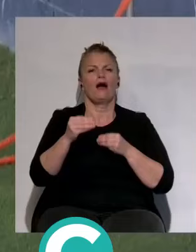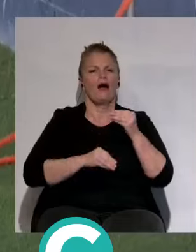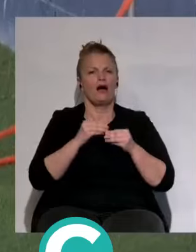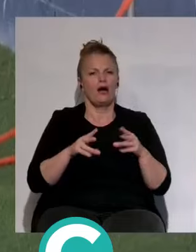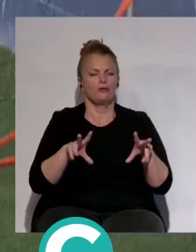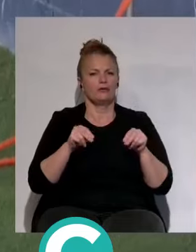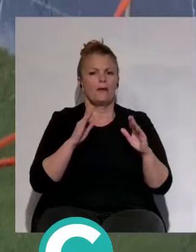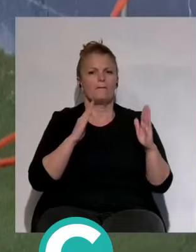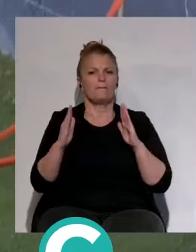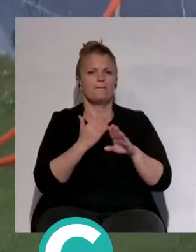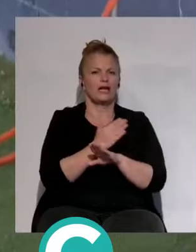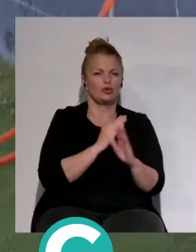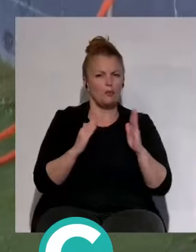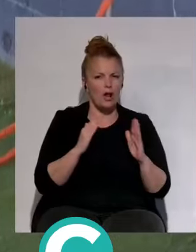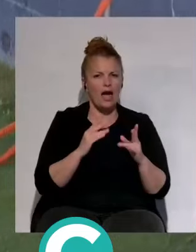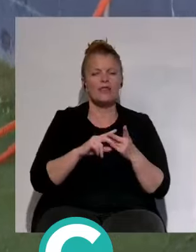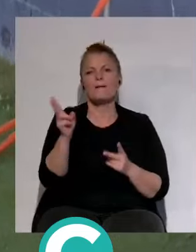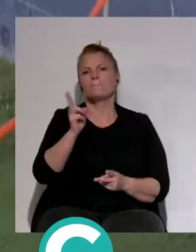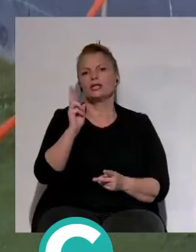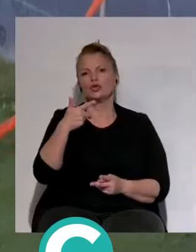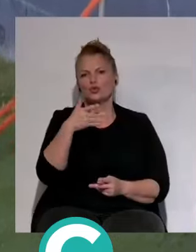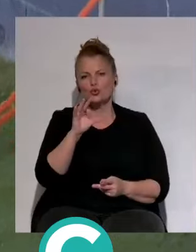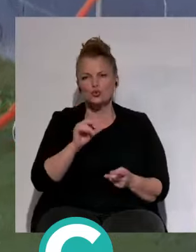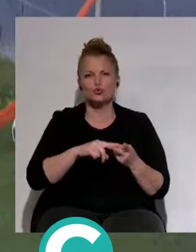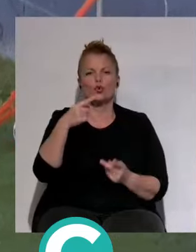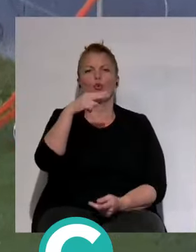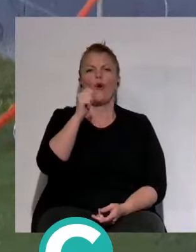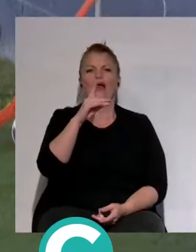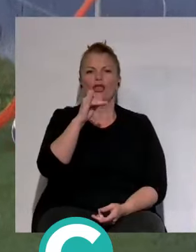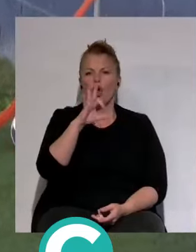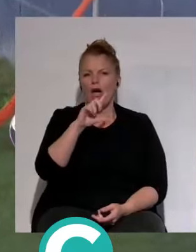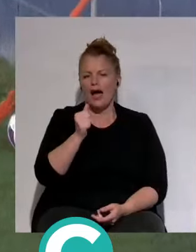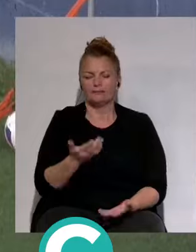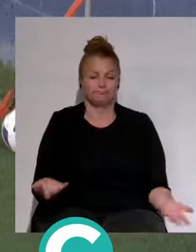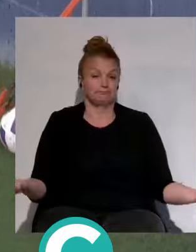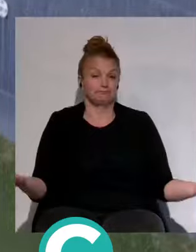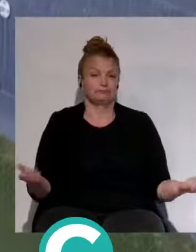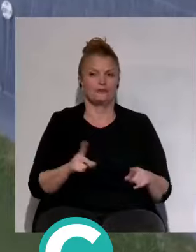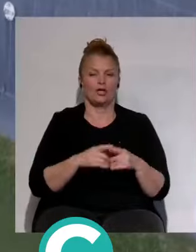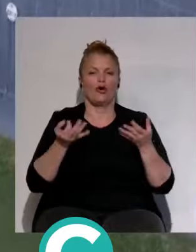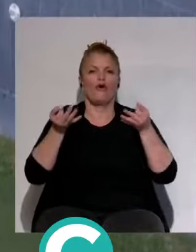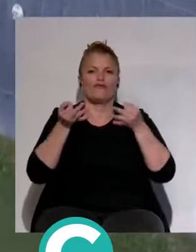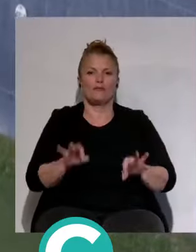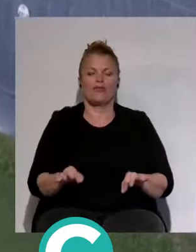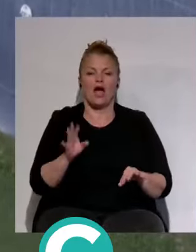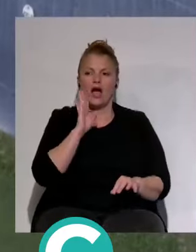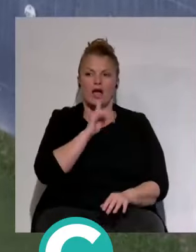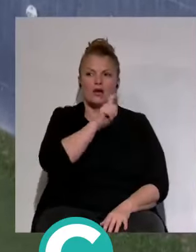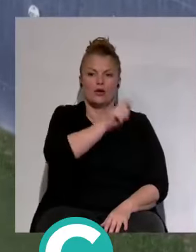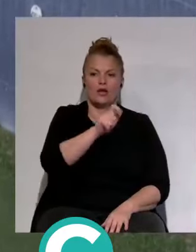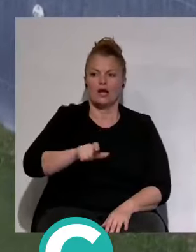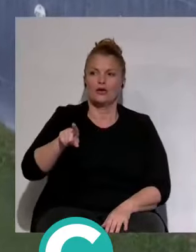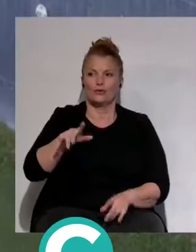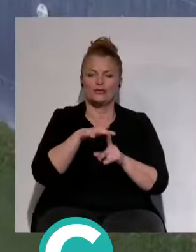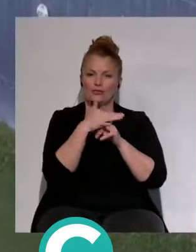con una pretemporada mala, Víctor Chus tampoco, Sergi Guardiola, en fin, que a la grave conformidad con esa plantilla está en todas esas